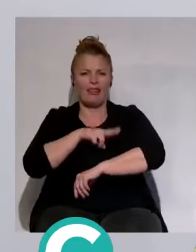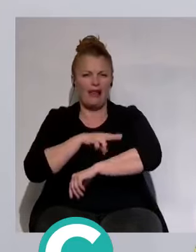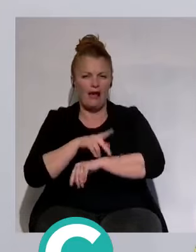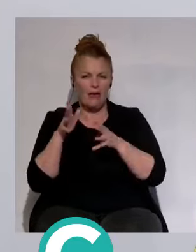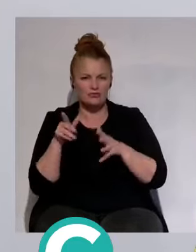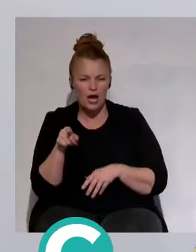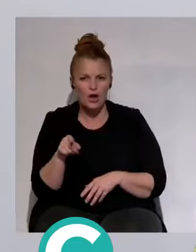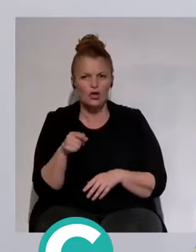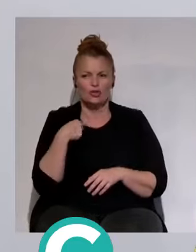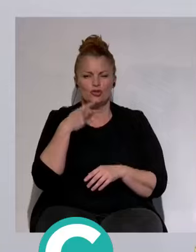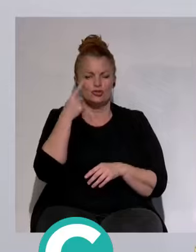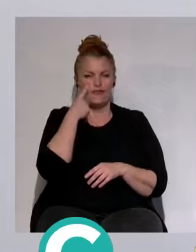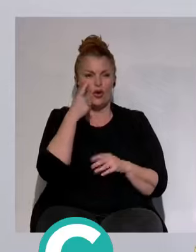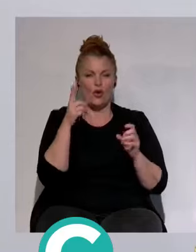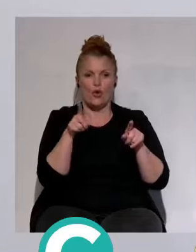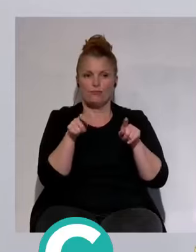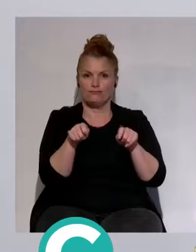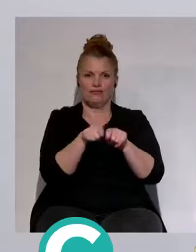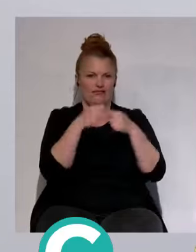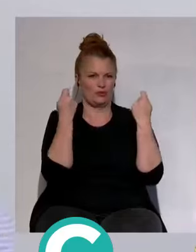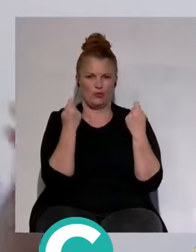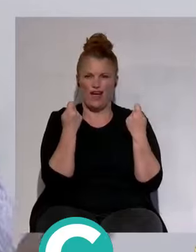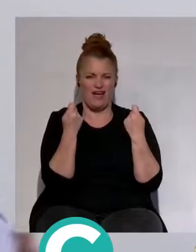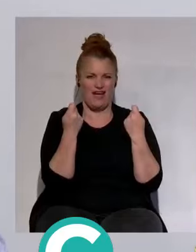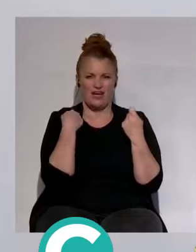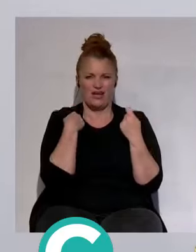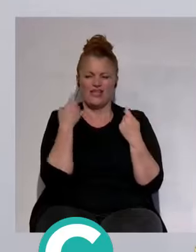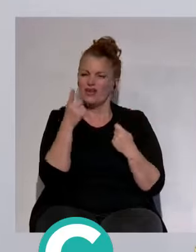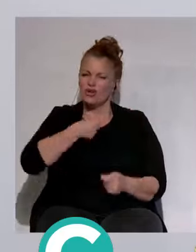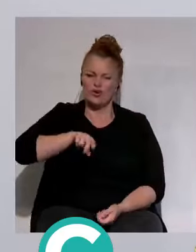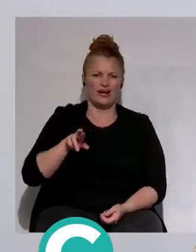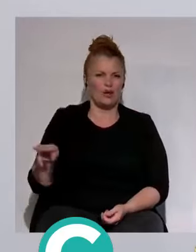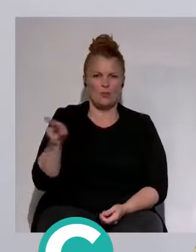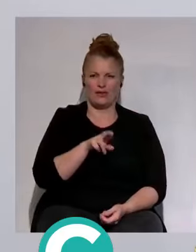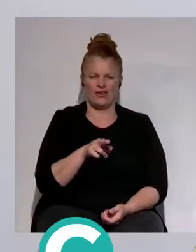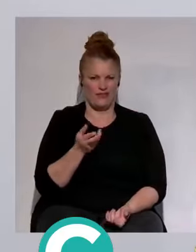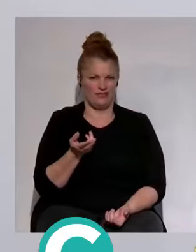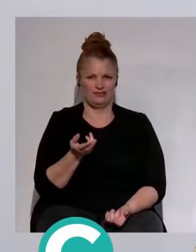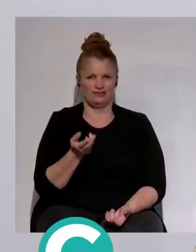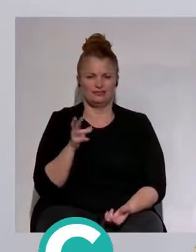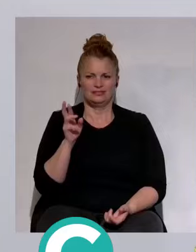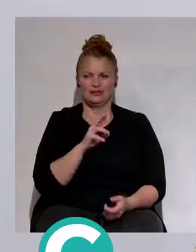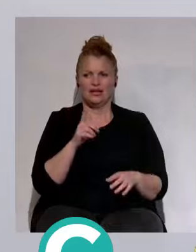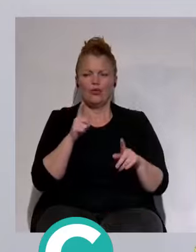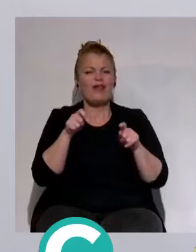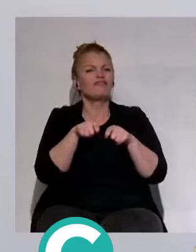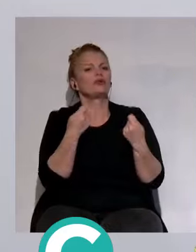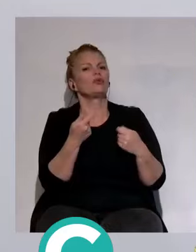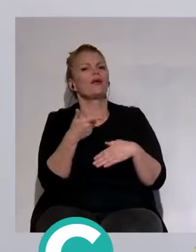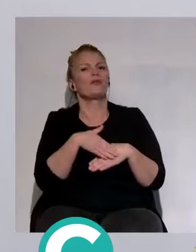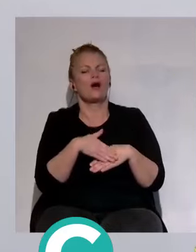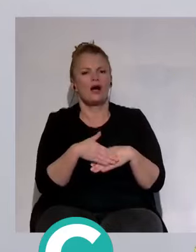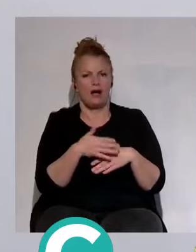fractura en el cadismo que yo creo que eso lo tenemos que recuperar. La unión, hombre, es es indispensable. Yo sé que